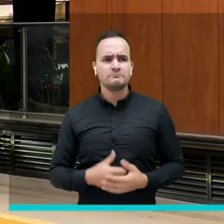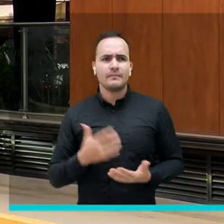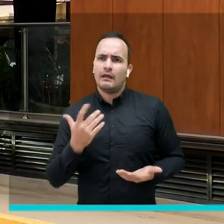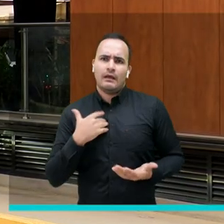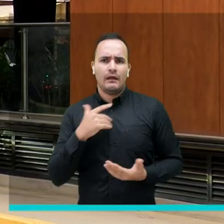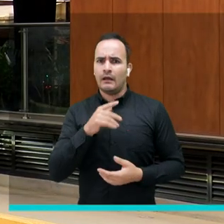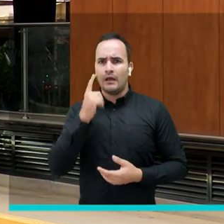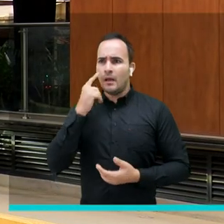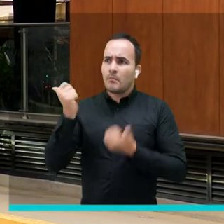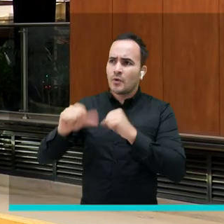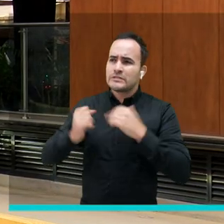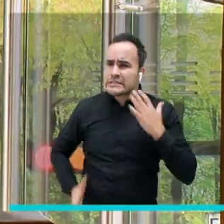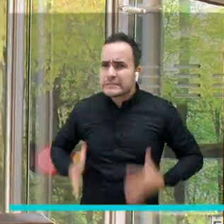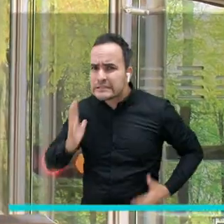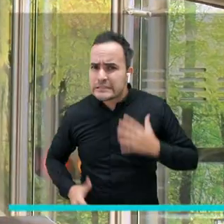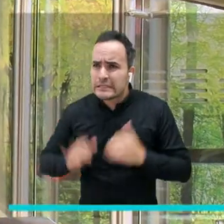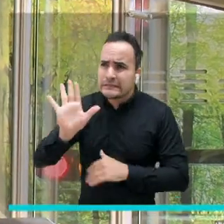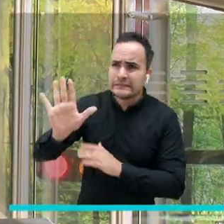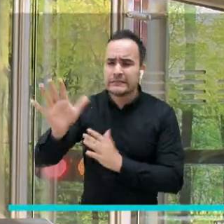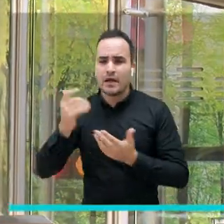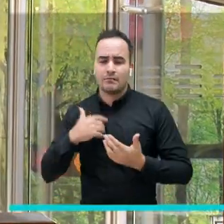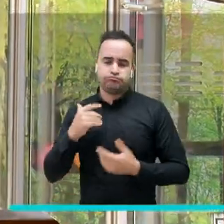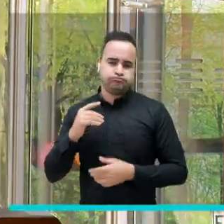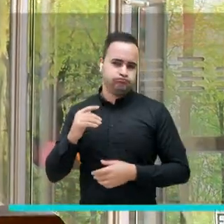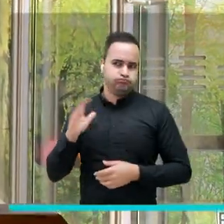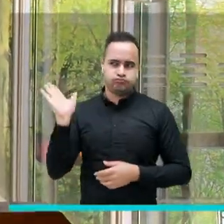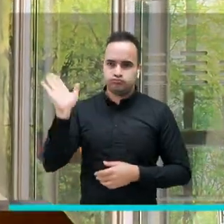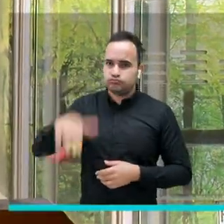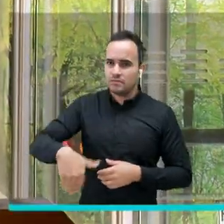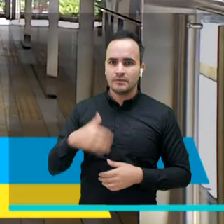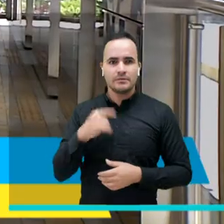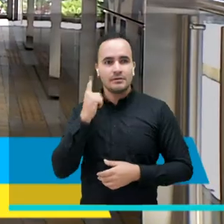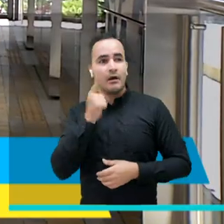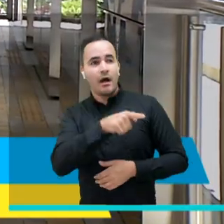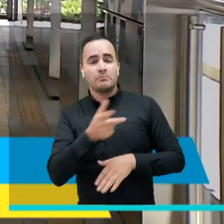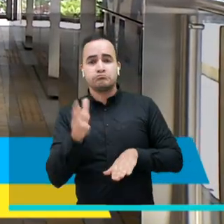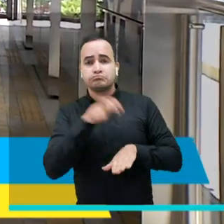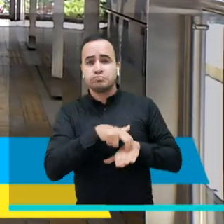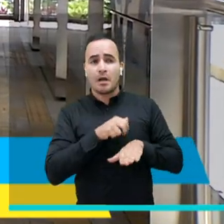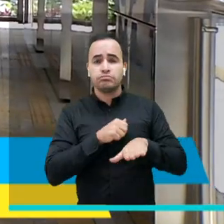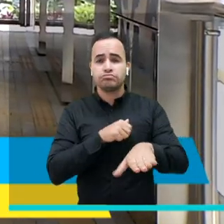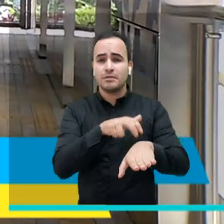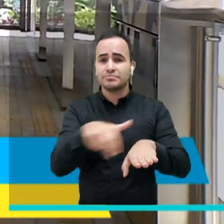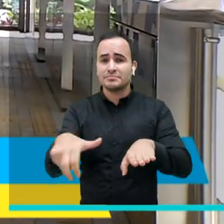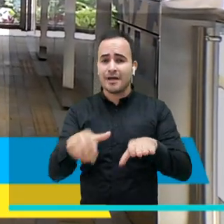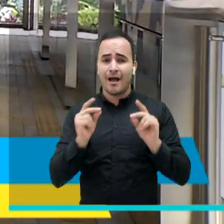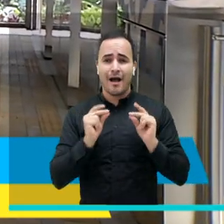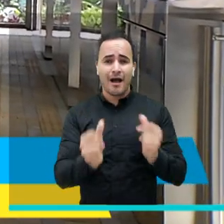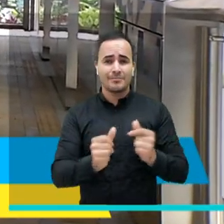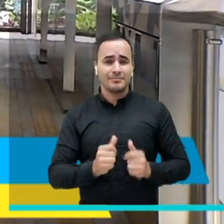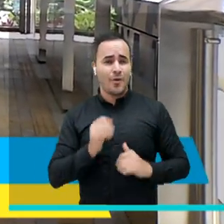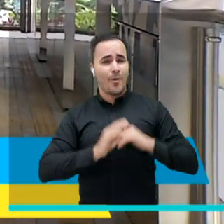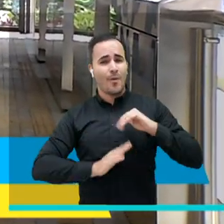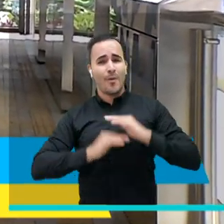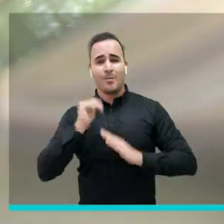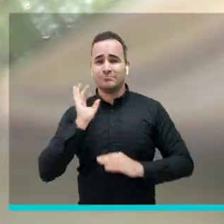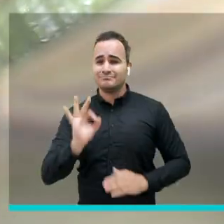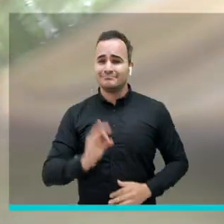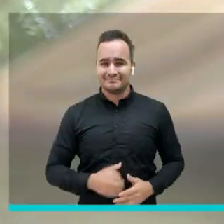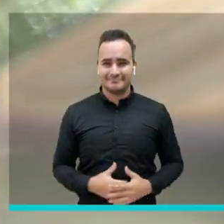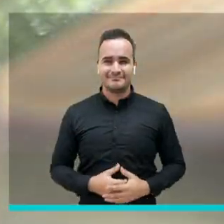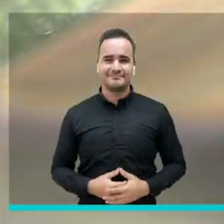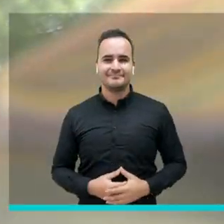que estar corriendo detrás de un bus, que es muy maluco, llegando más rápido y queda más cómodo.